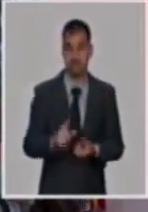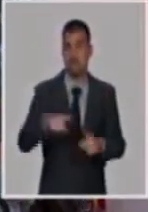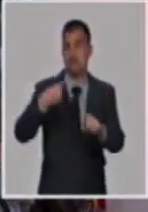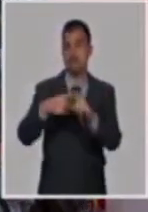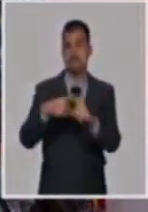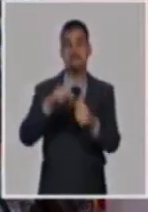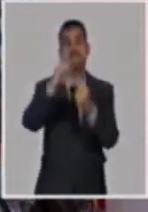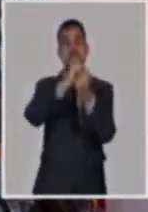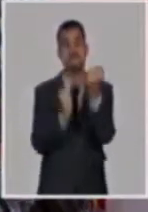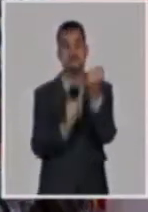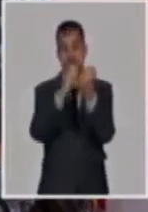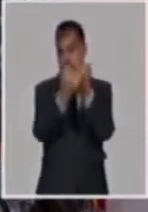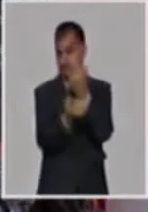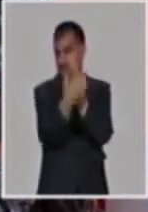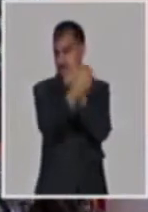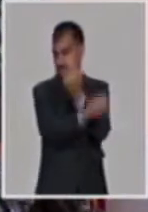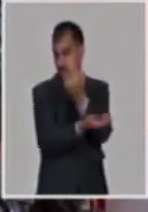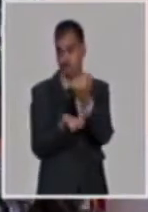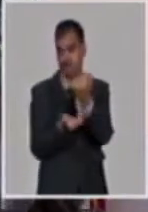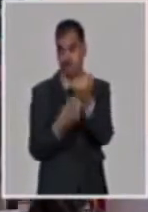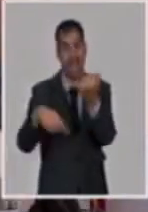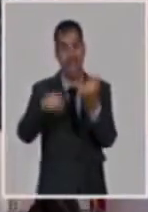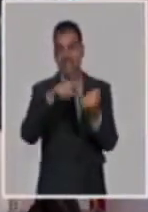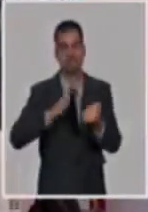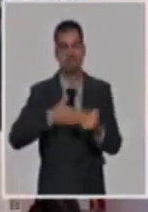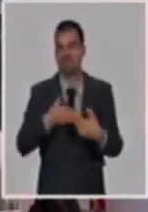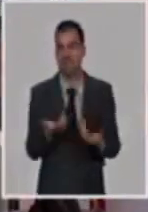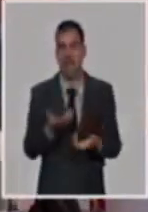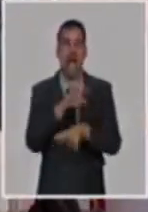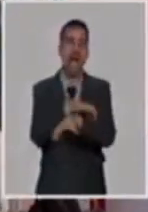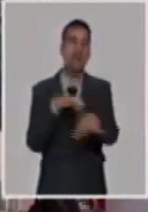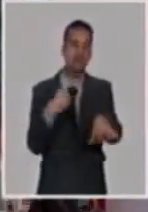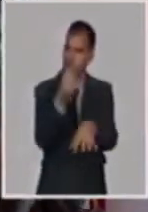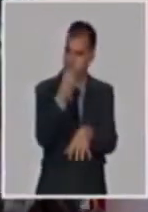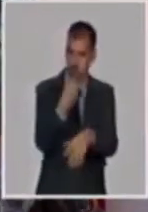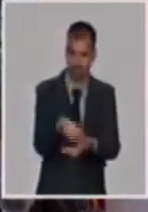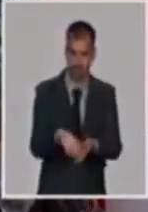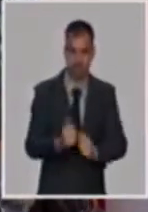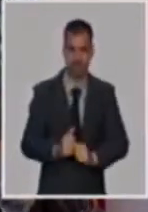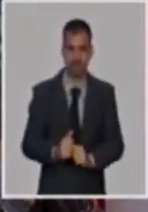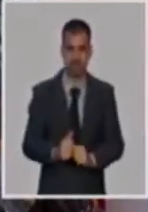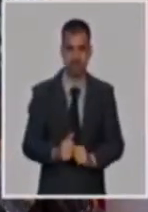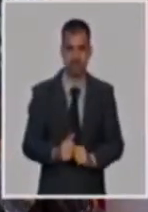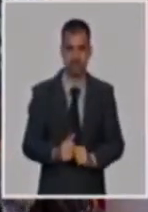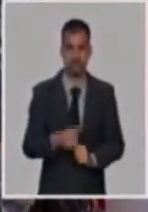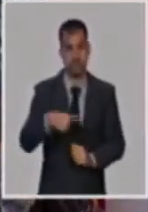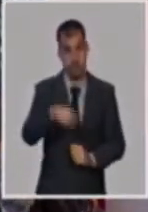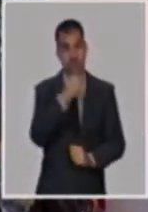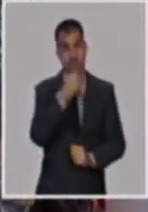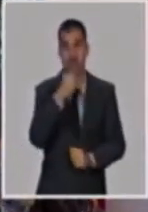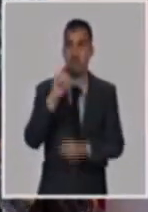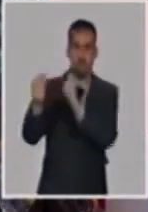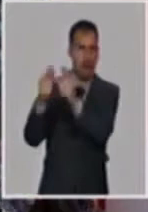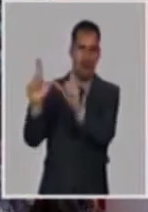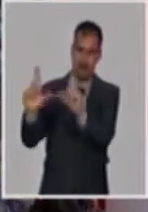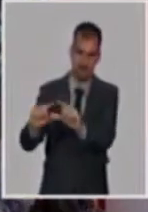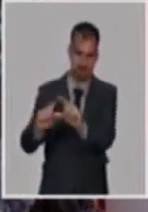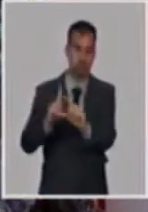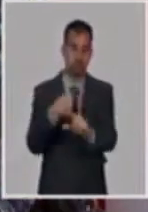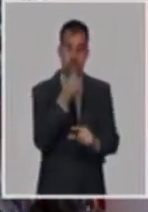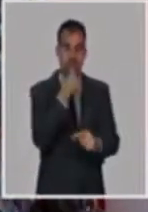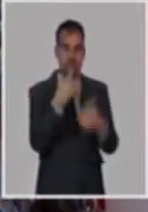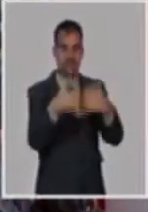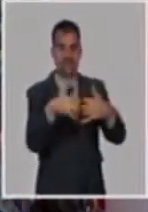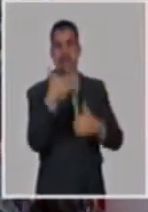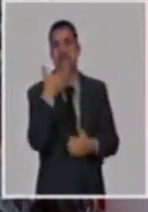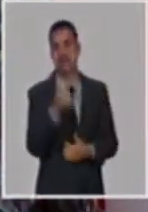para alimento animal, porque nos sustituye insumos, nos sustituye también en determinada medida la producción de